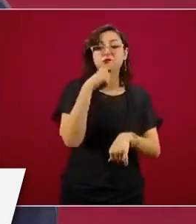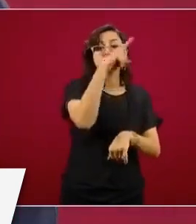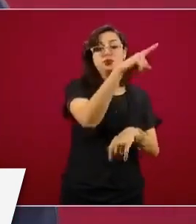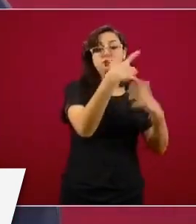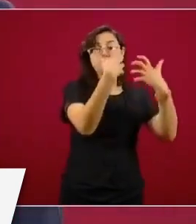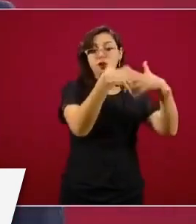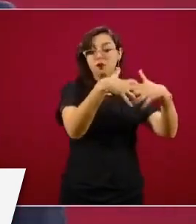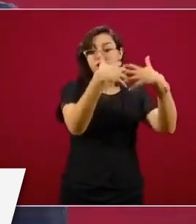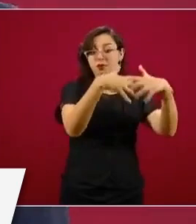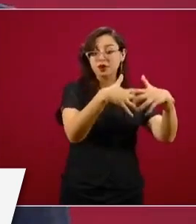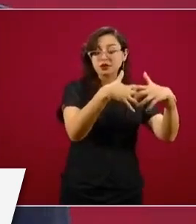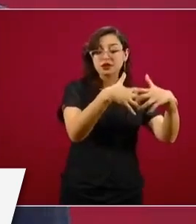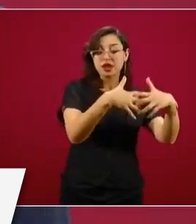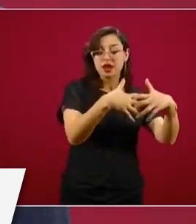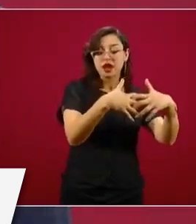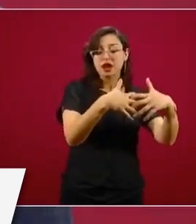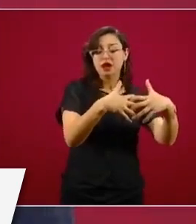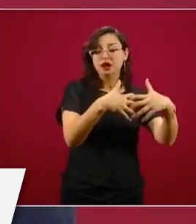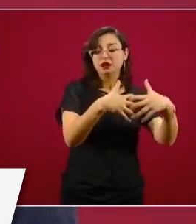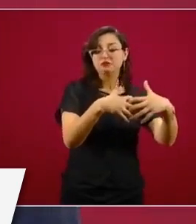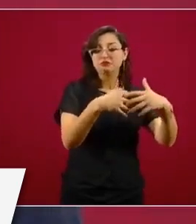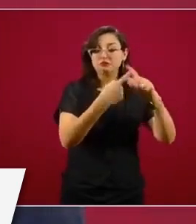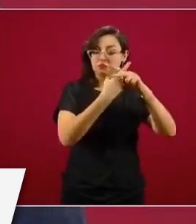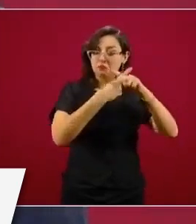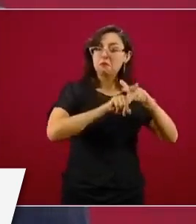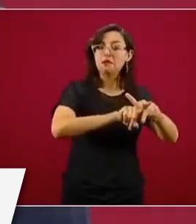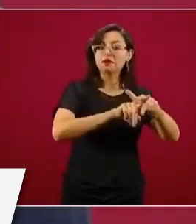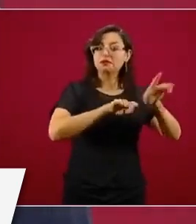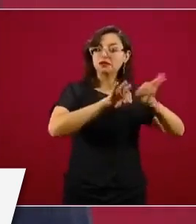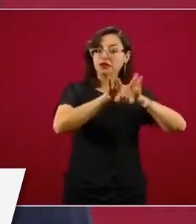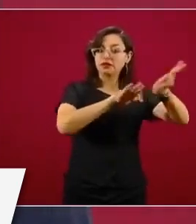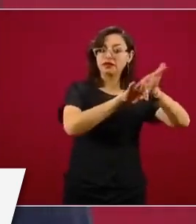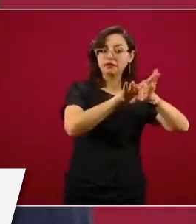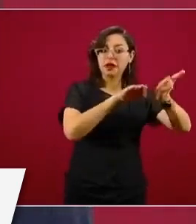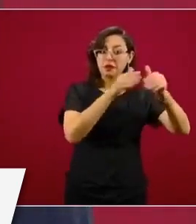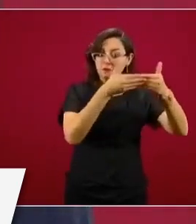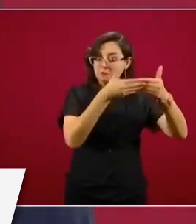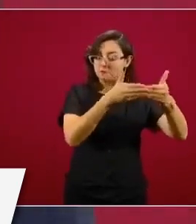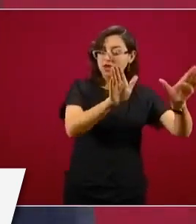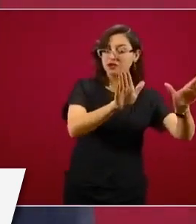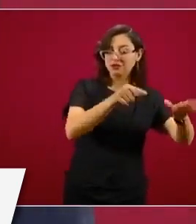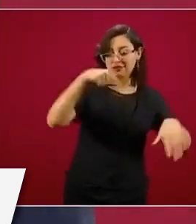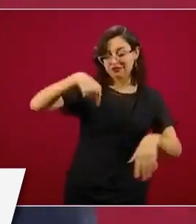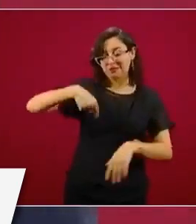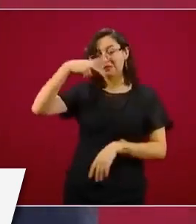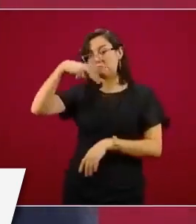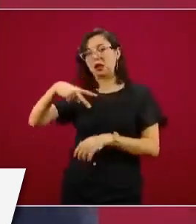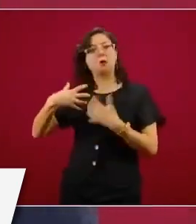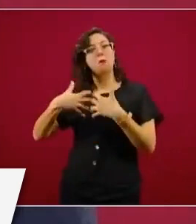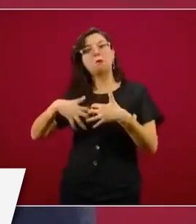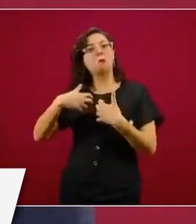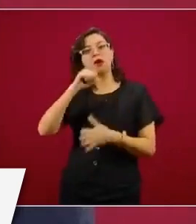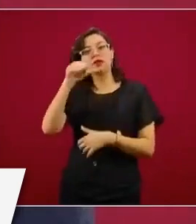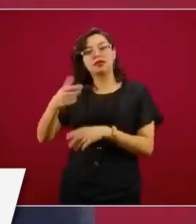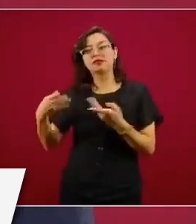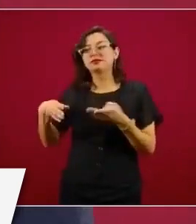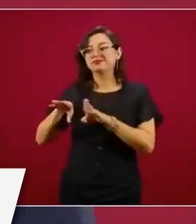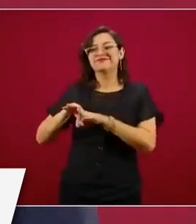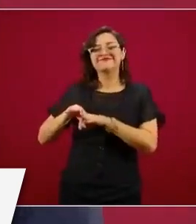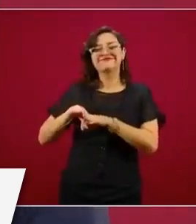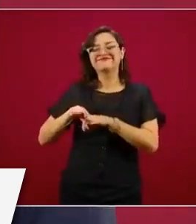no pueden iniciar si no inician también las empresas